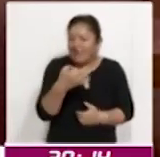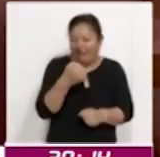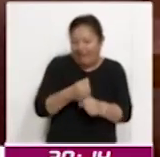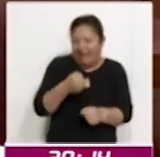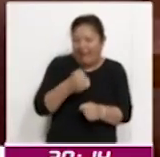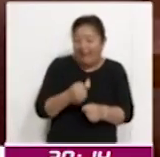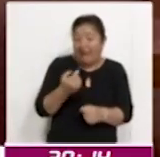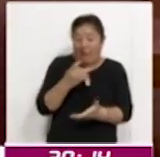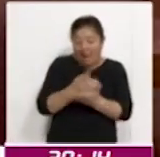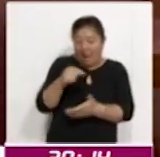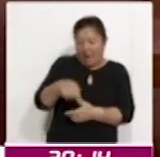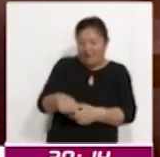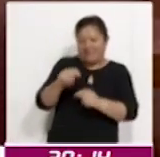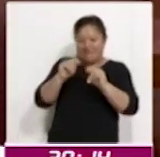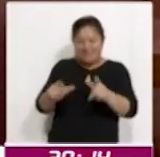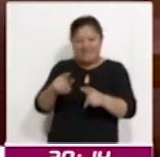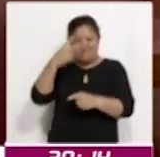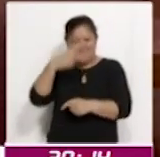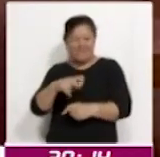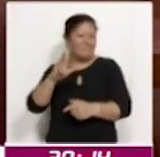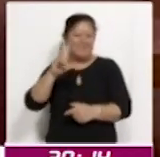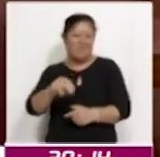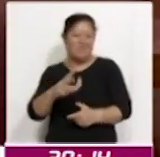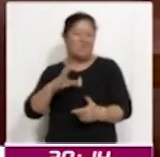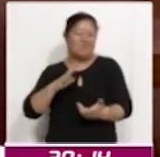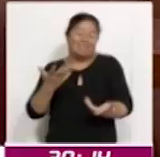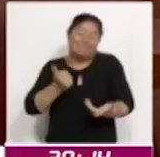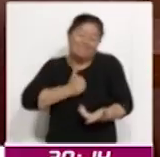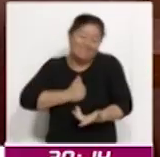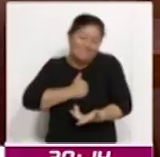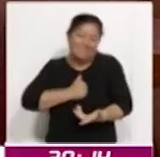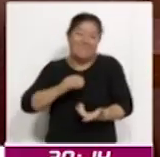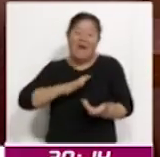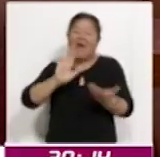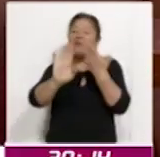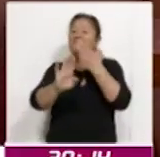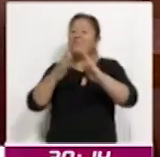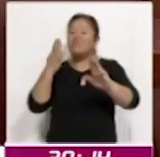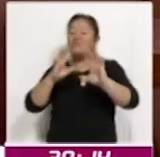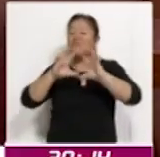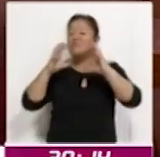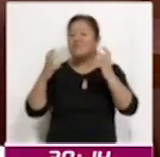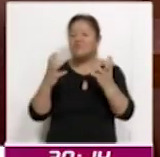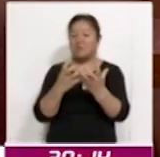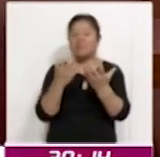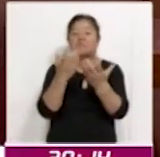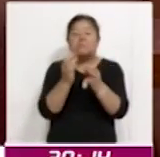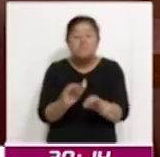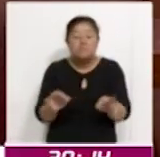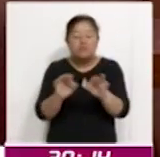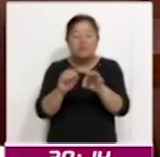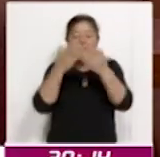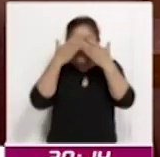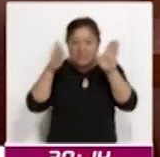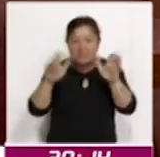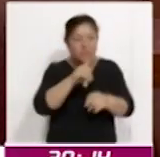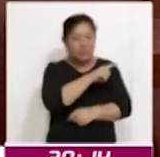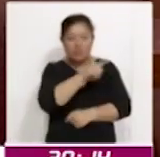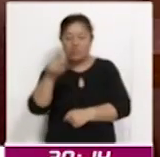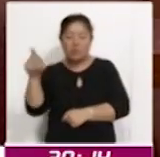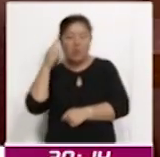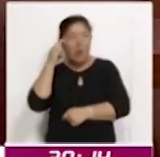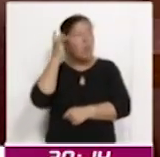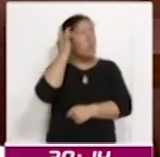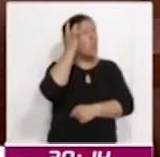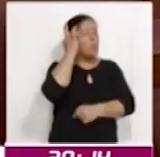cuestión de México, de Tlaxcala, desafortunadamente es en el mundo. Y lo importante es visibilizar. Y todas estas